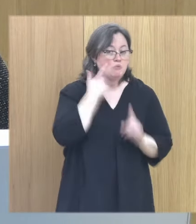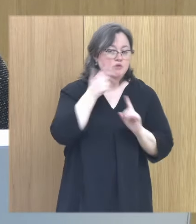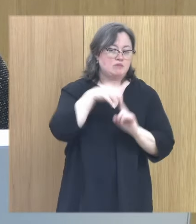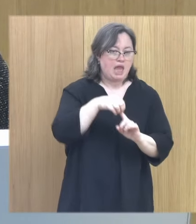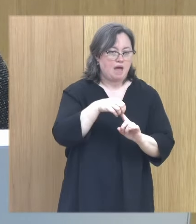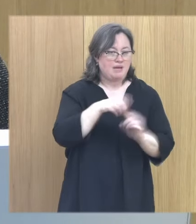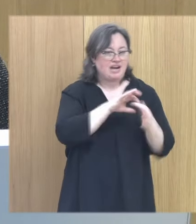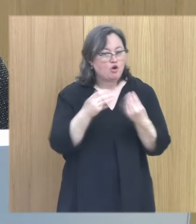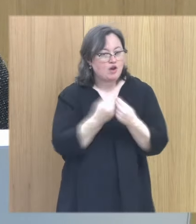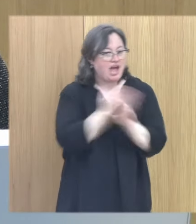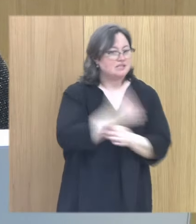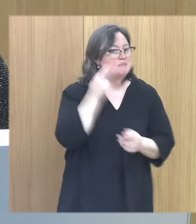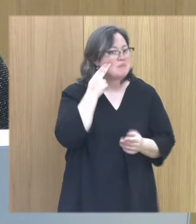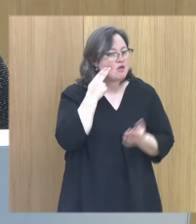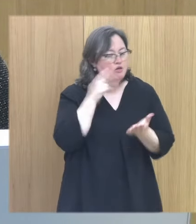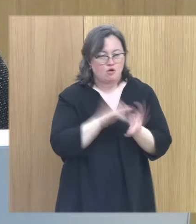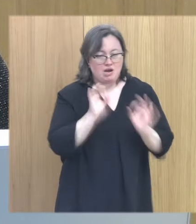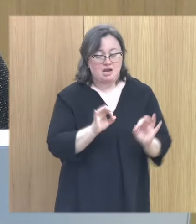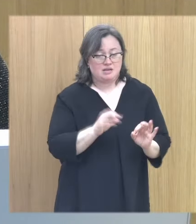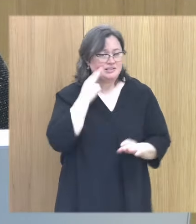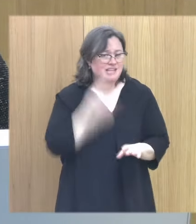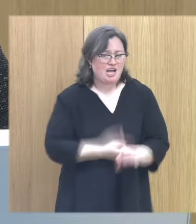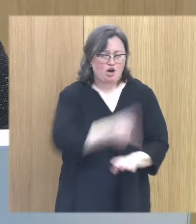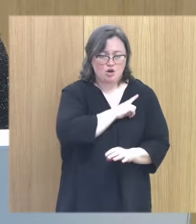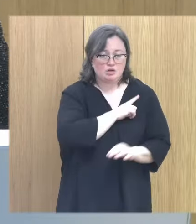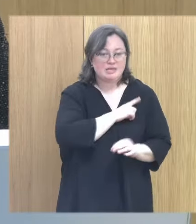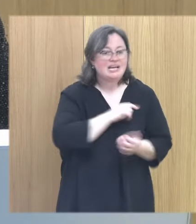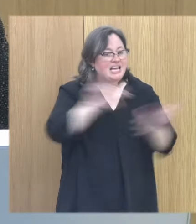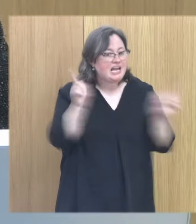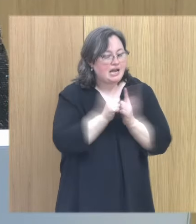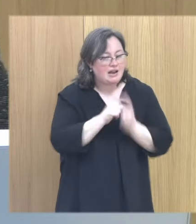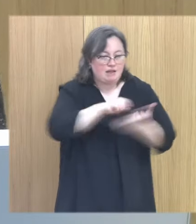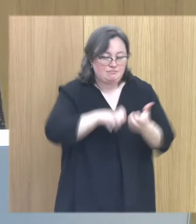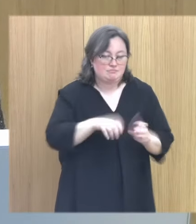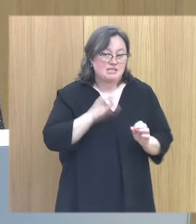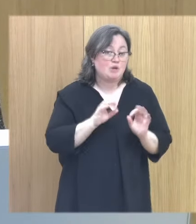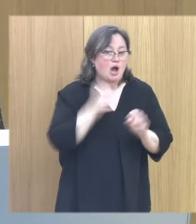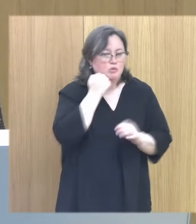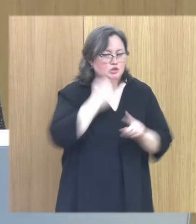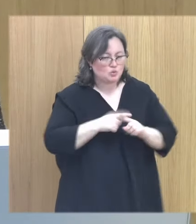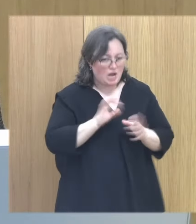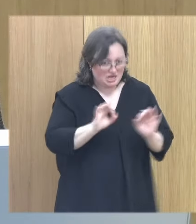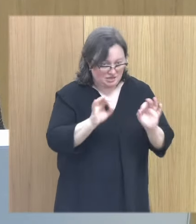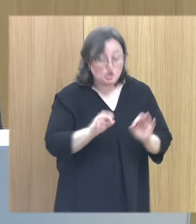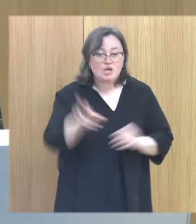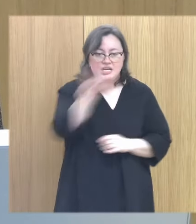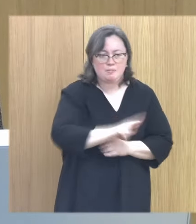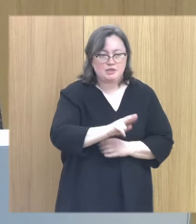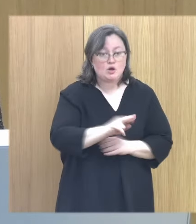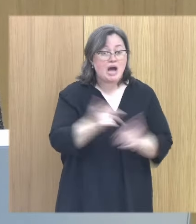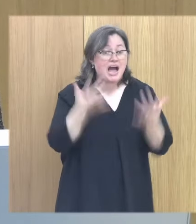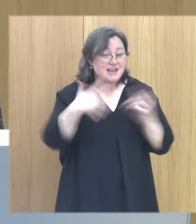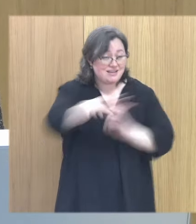que tiene que ver con el terror. Es el terror el que define el maltrato en general y el abuso sexual en particular. Yo insisto, es el